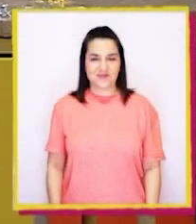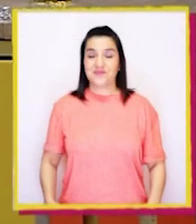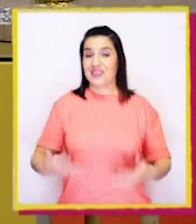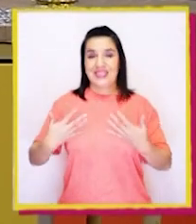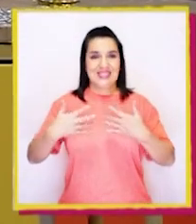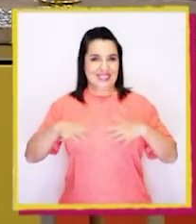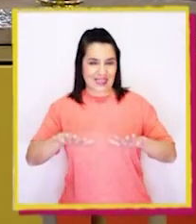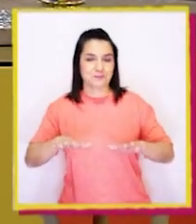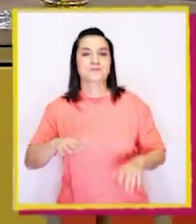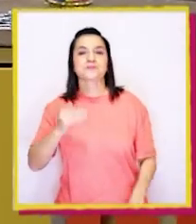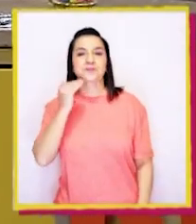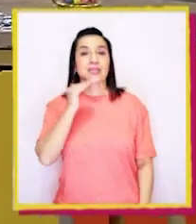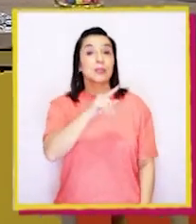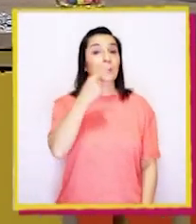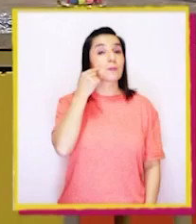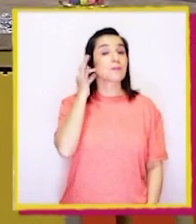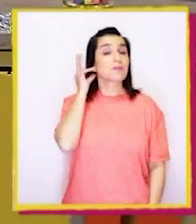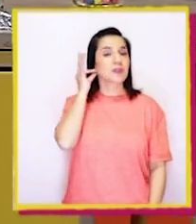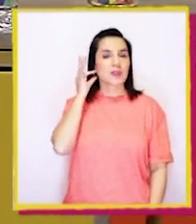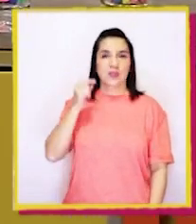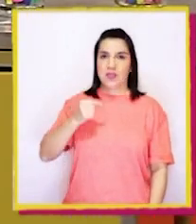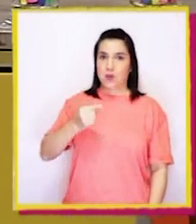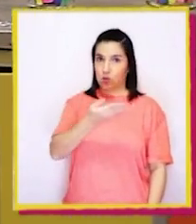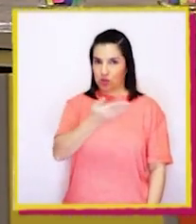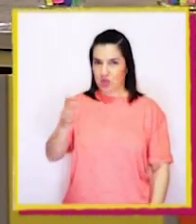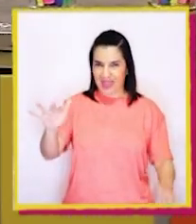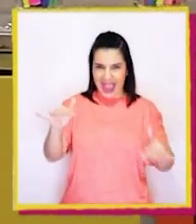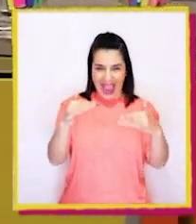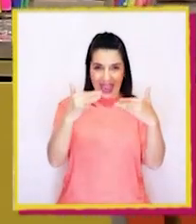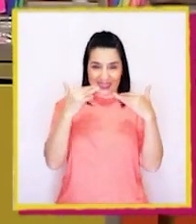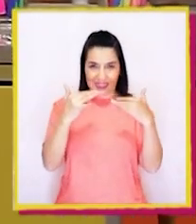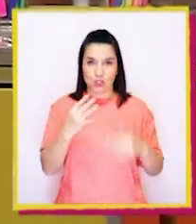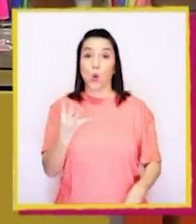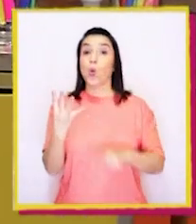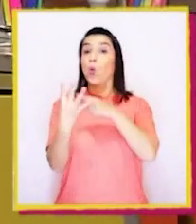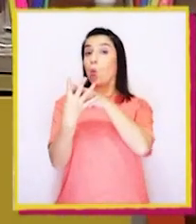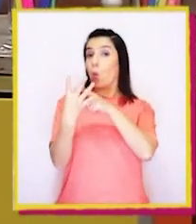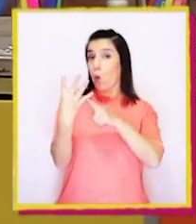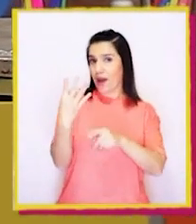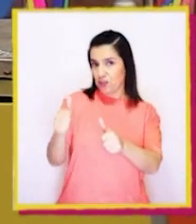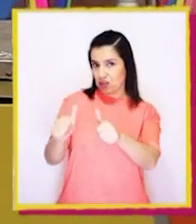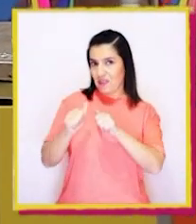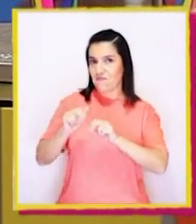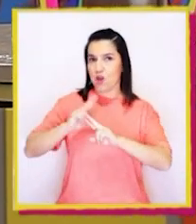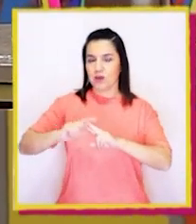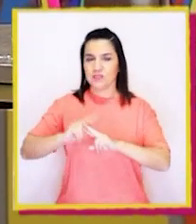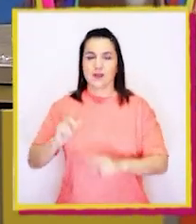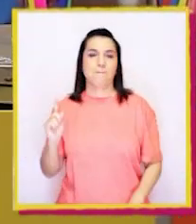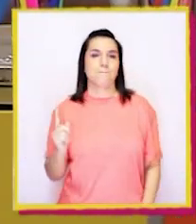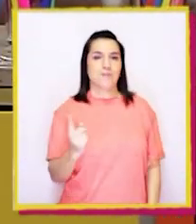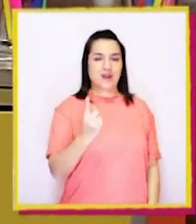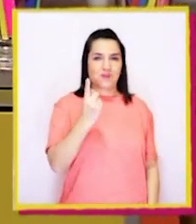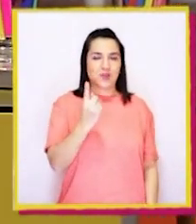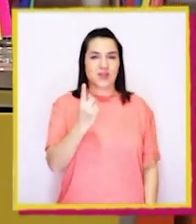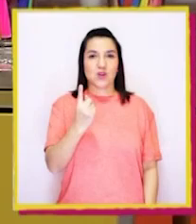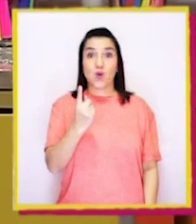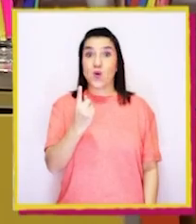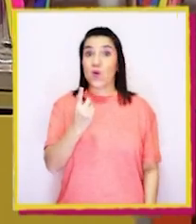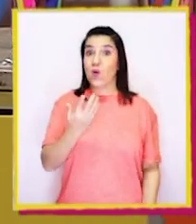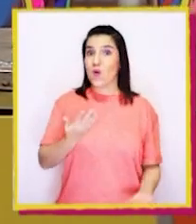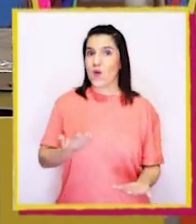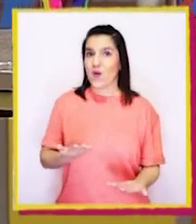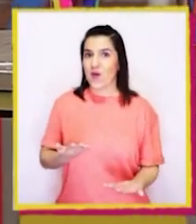Ya, niños y niñas, muy atentos. Me dejaron cuatro desafíos. El primero de todos